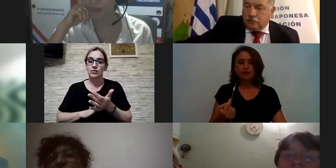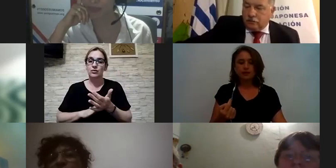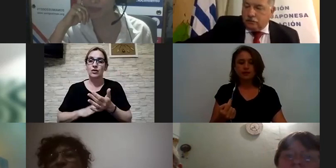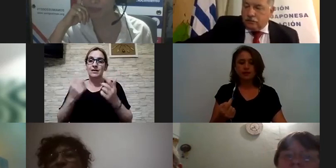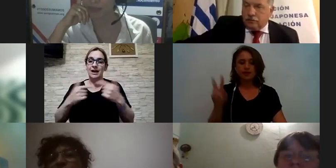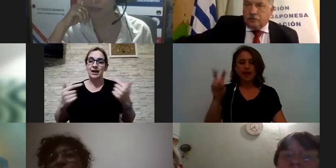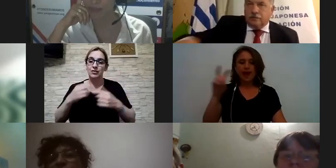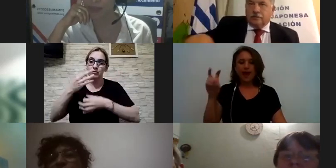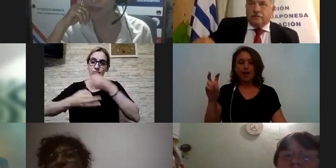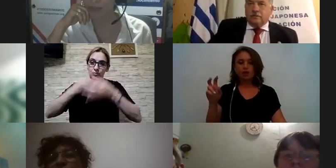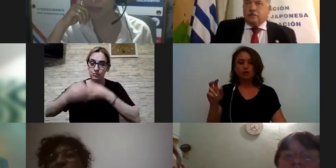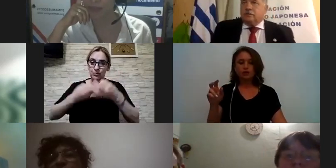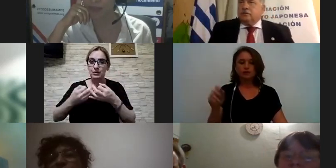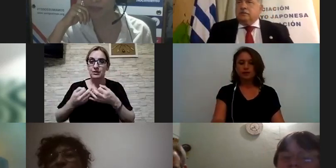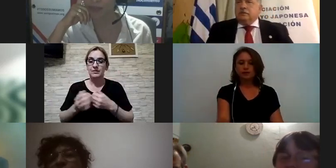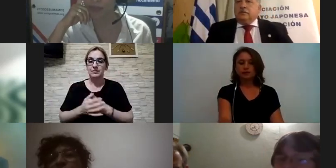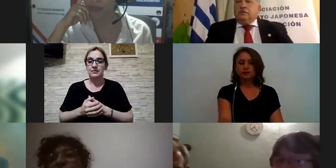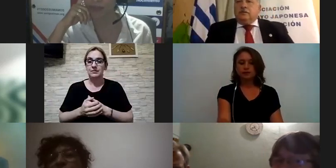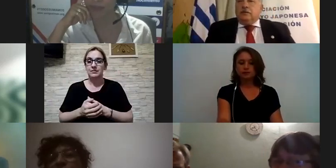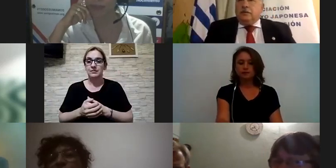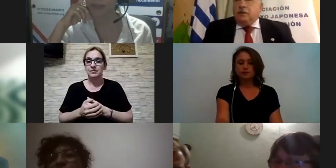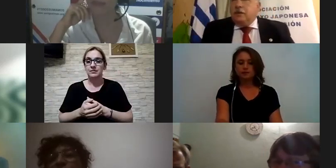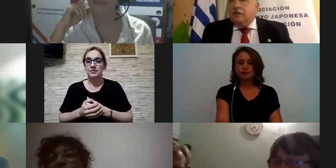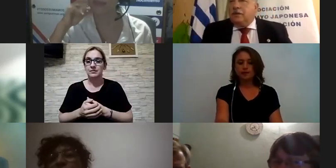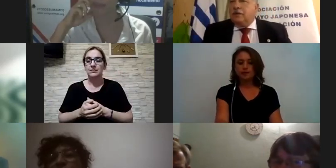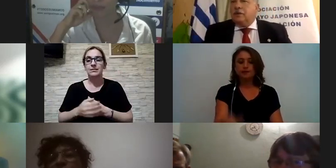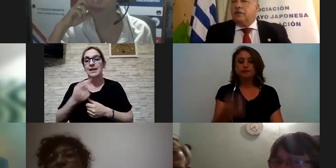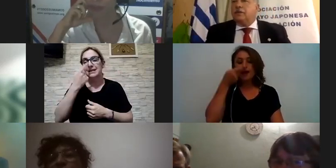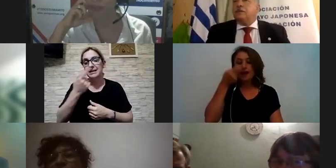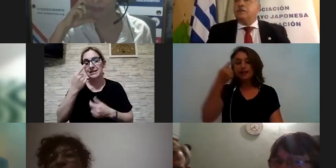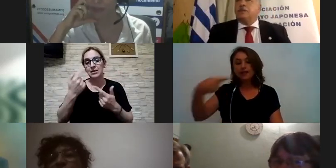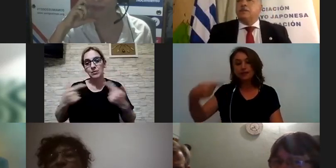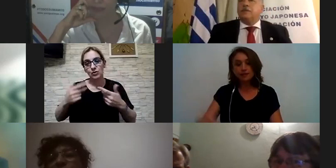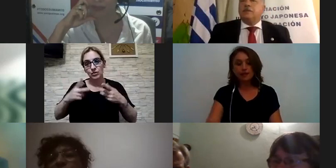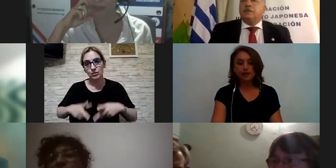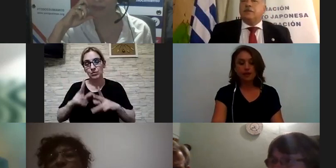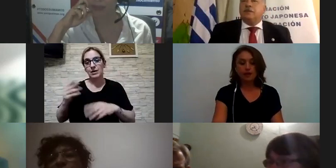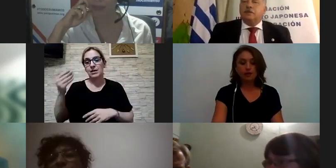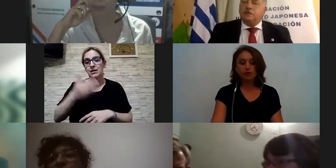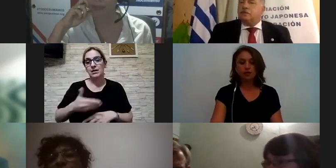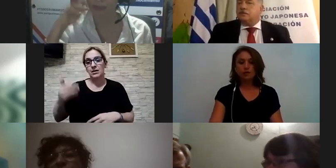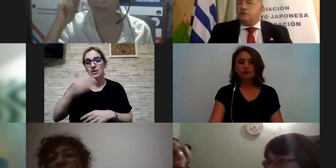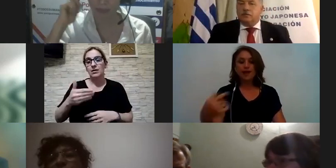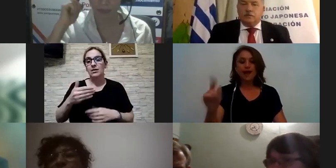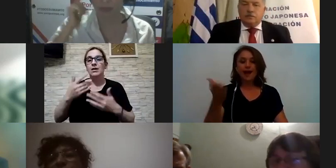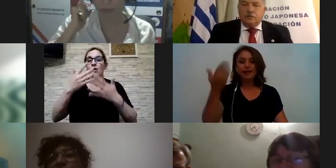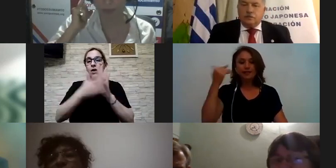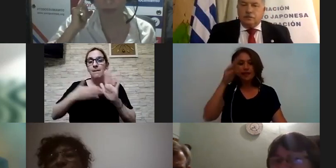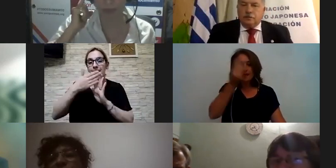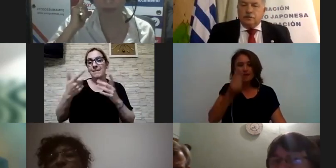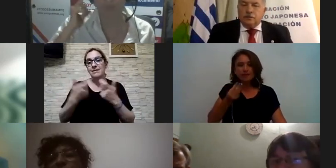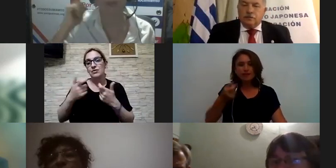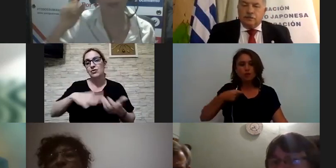que se compartían después sin embargo dice muy interesante la herramienta participación sin embargo antes de iniciar con el mapa social sería